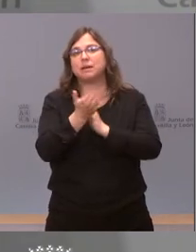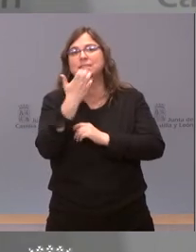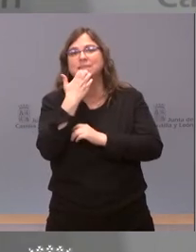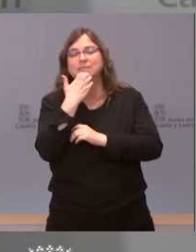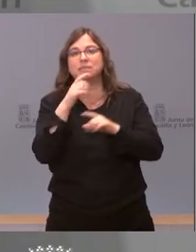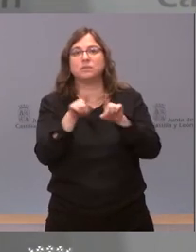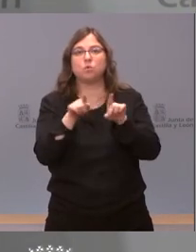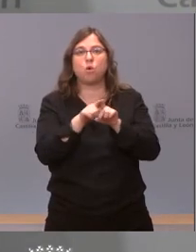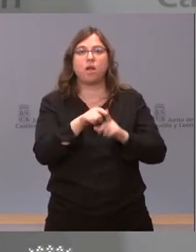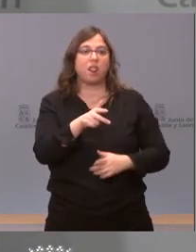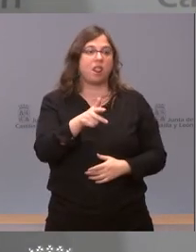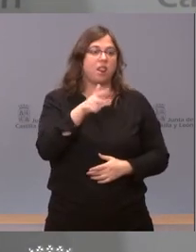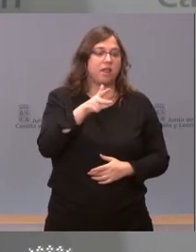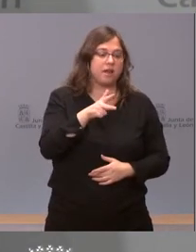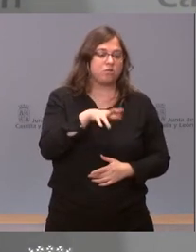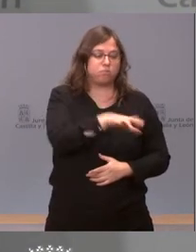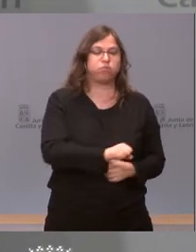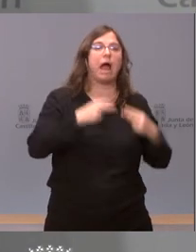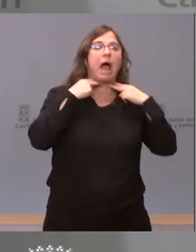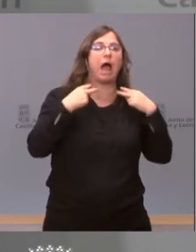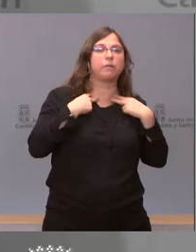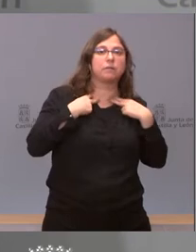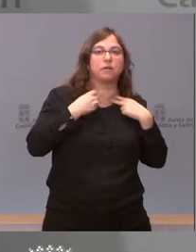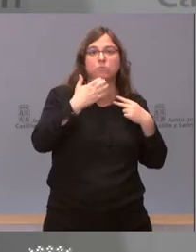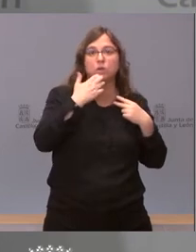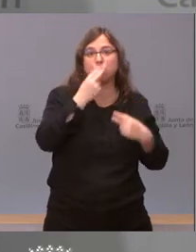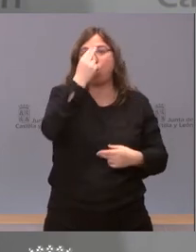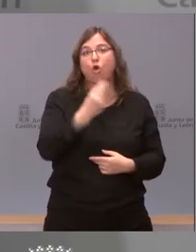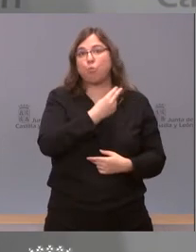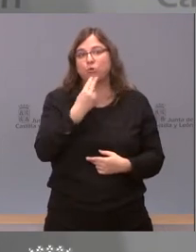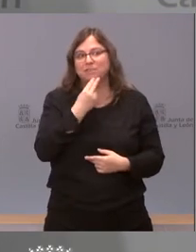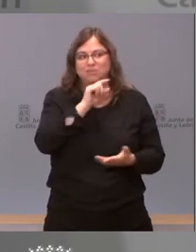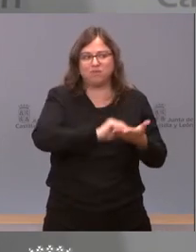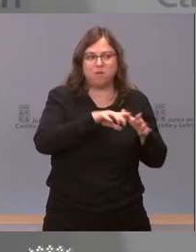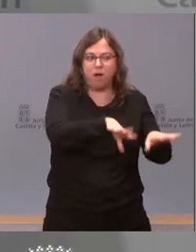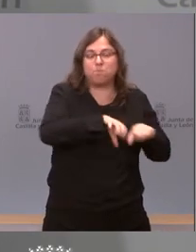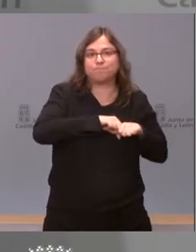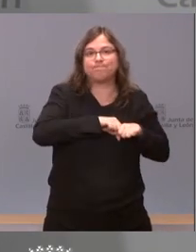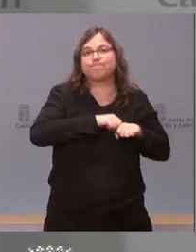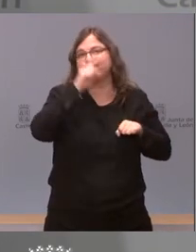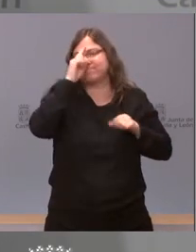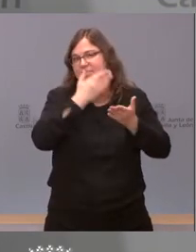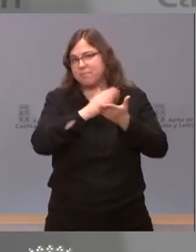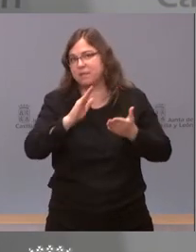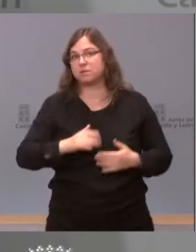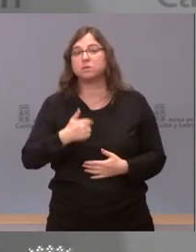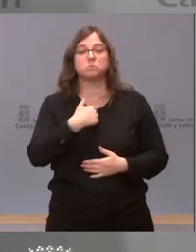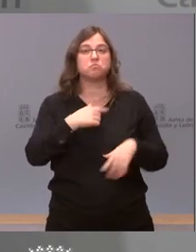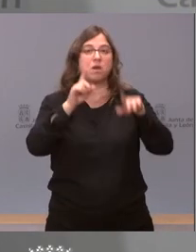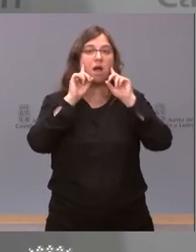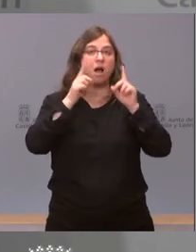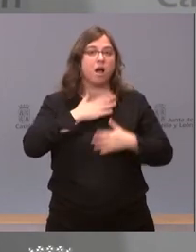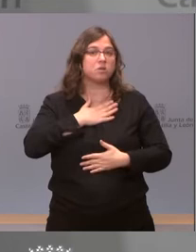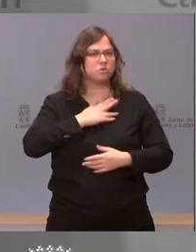o no tiene derecho a quedarse con un acta cuando uno ha firmado un compromiso pero ese es un asunto diferente. En cualquier caso yo tengo